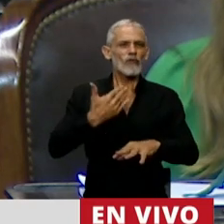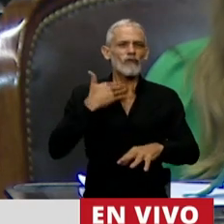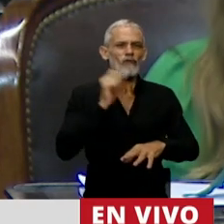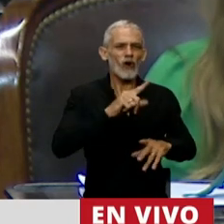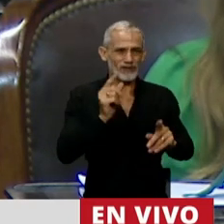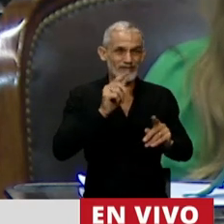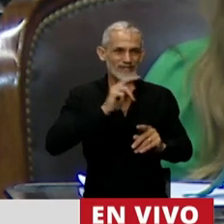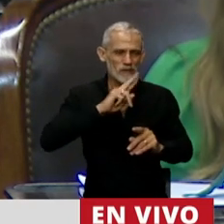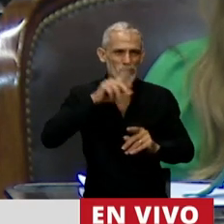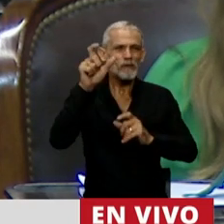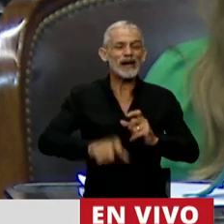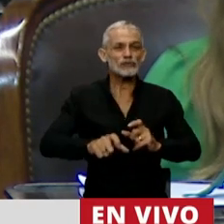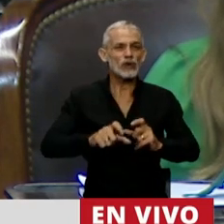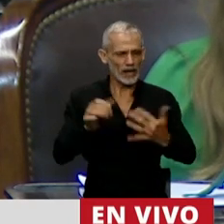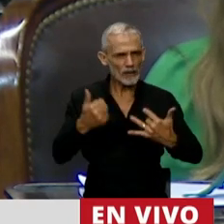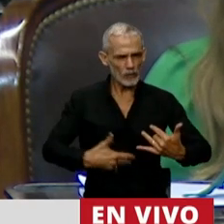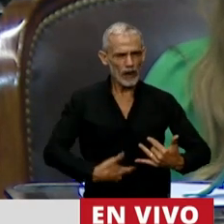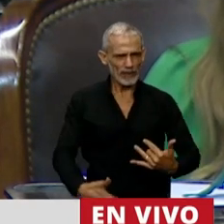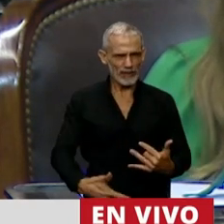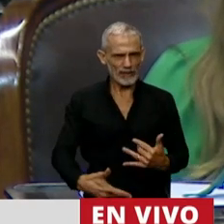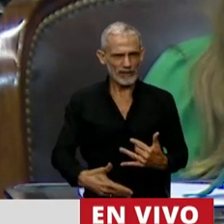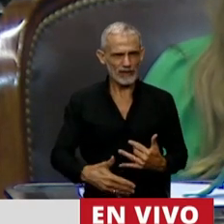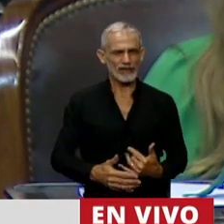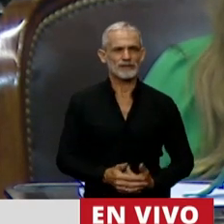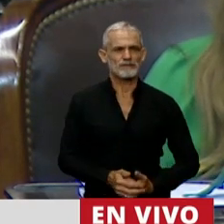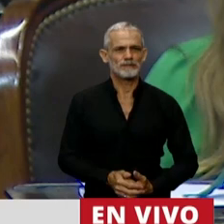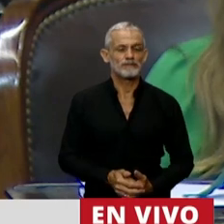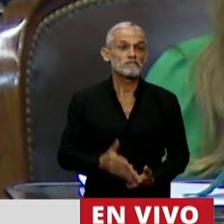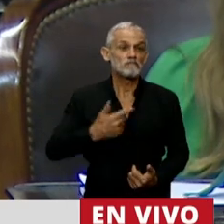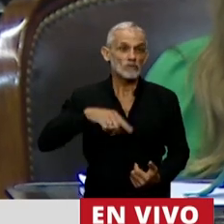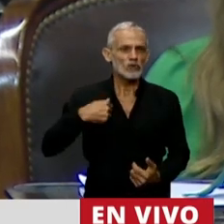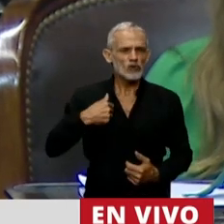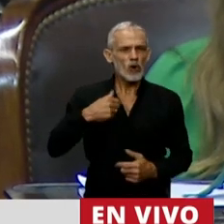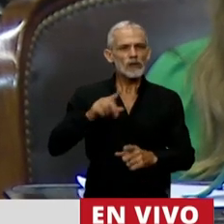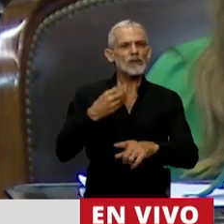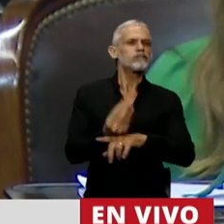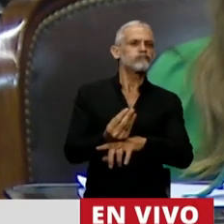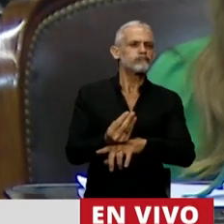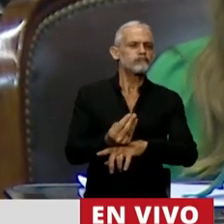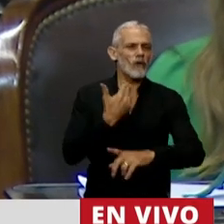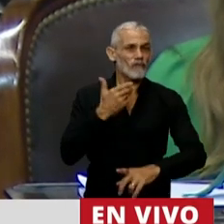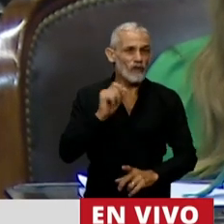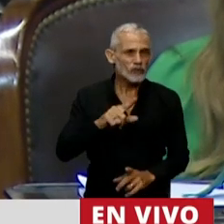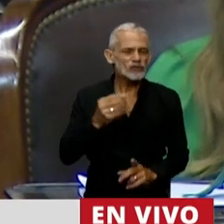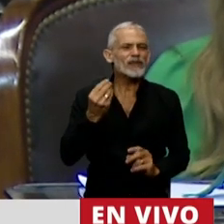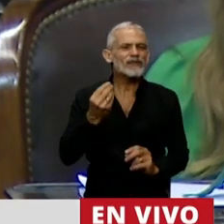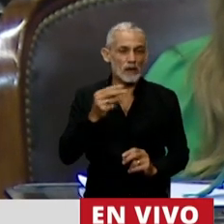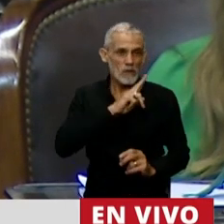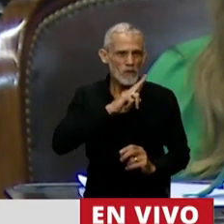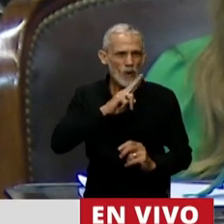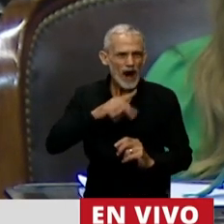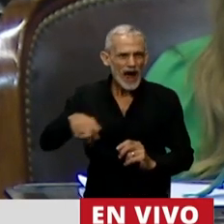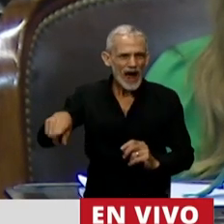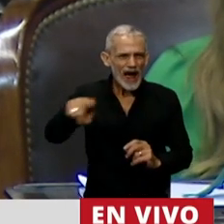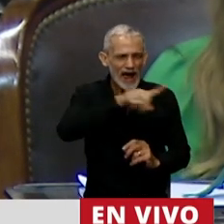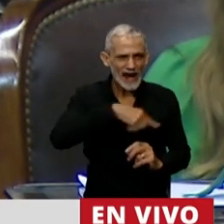personas con capacidad de gestar. y soy la voz de esas mujeres que muchas